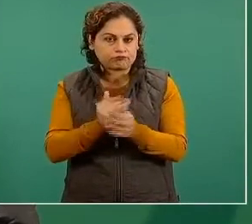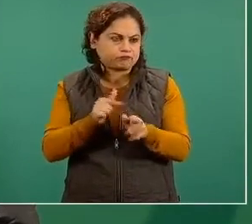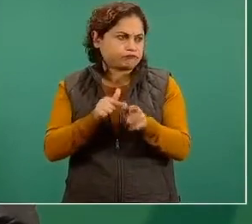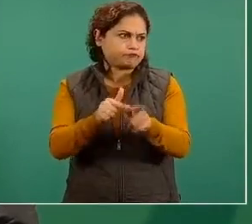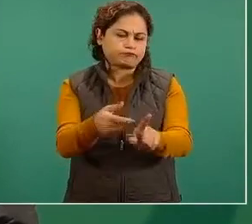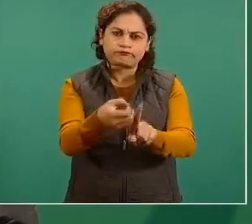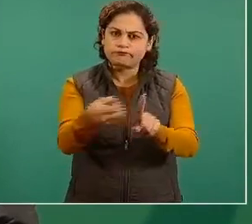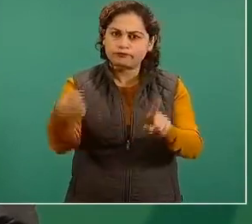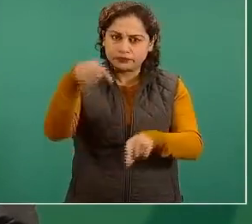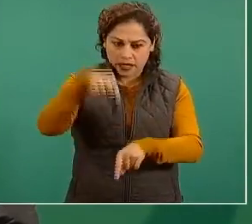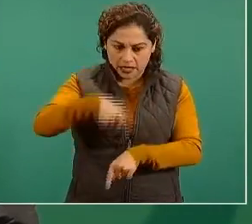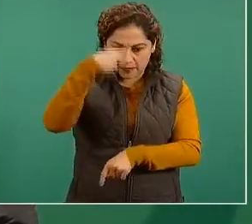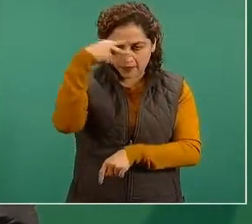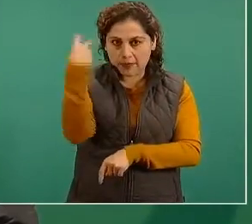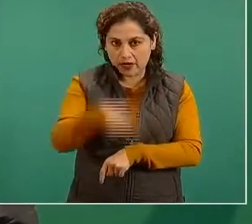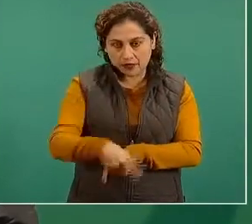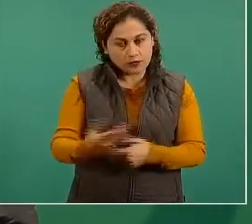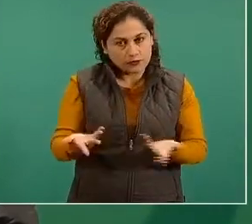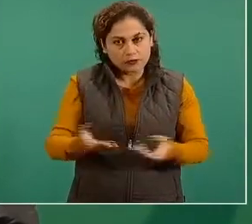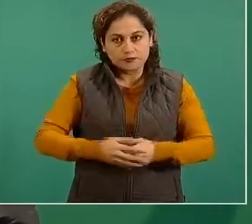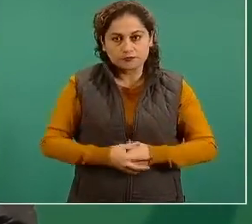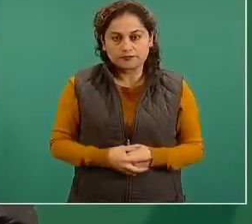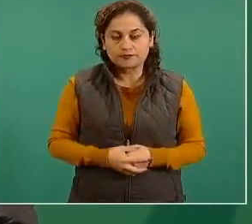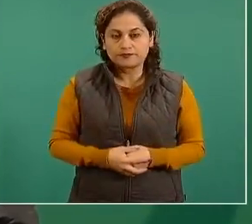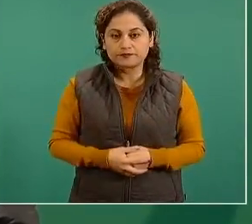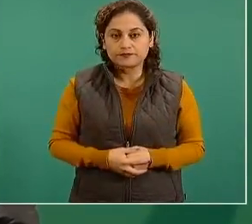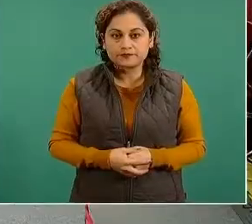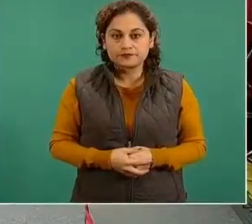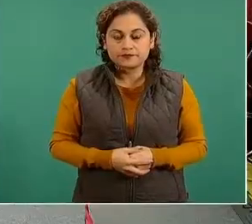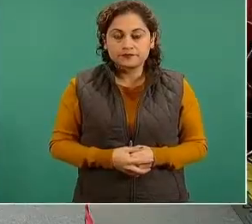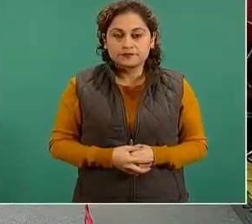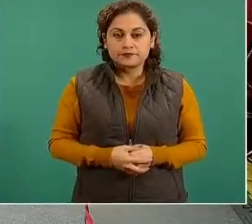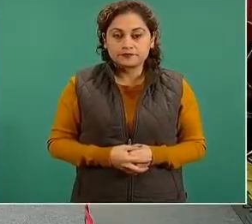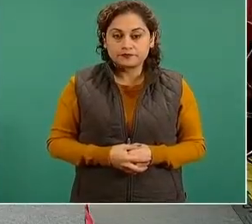nacional de vacunación contra el virus SARS-CoV-2.